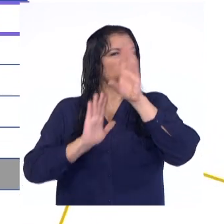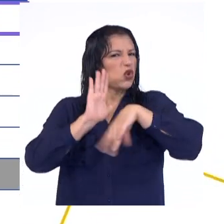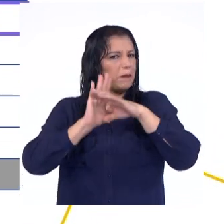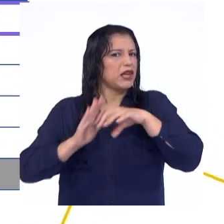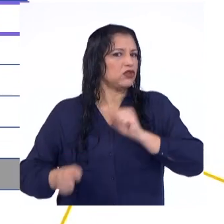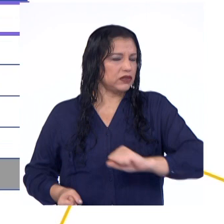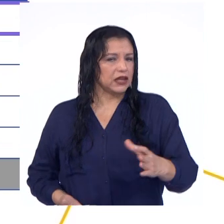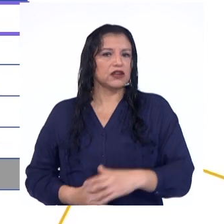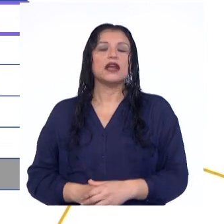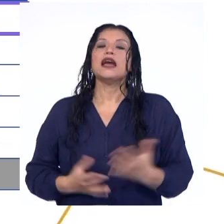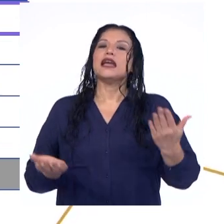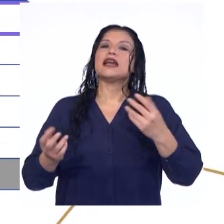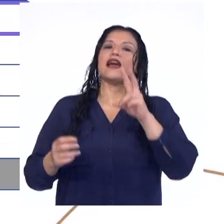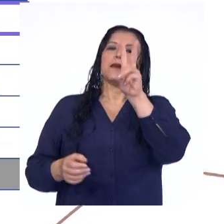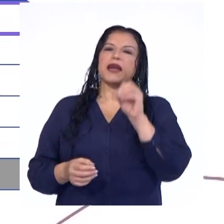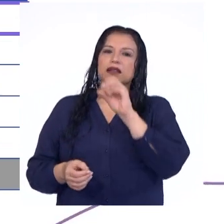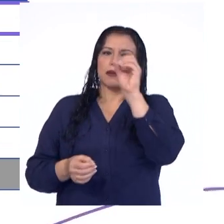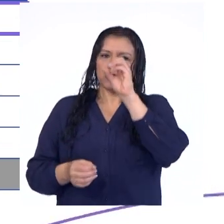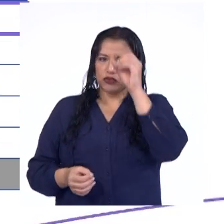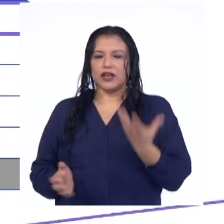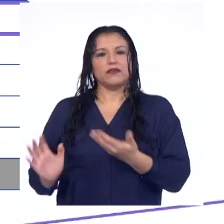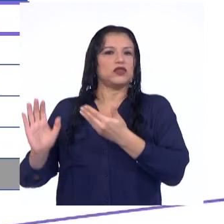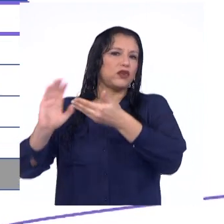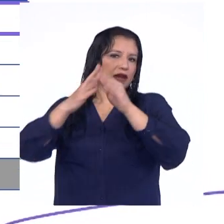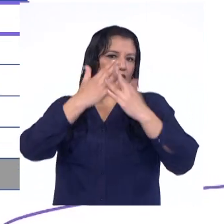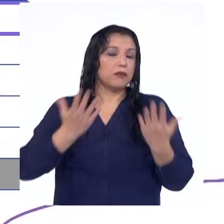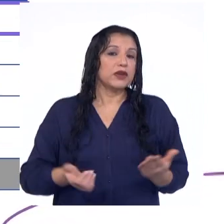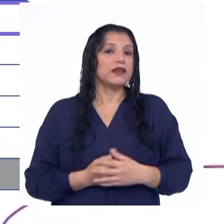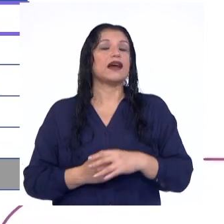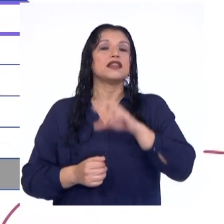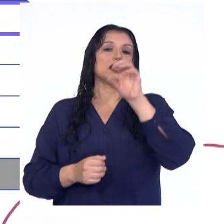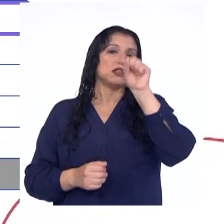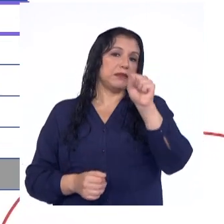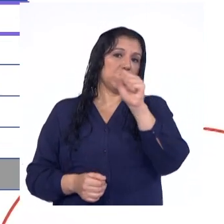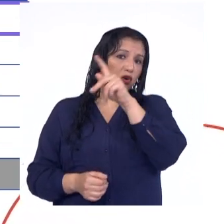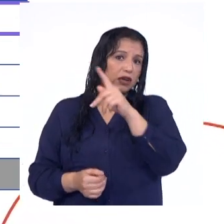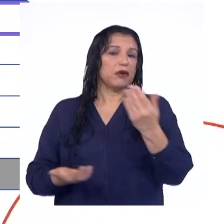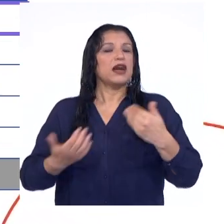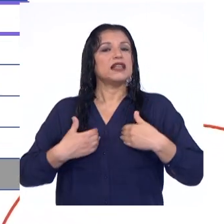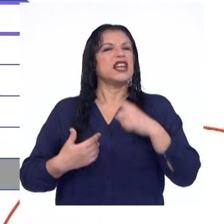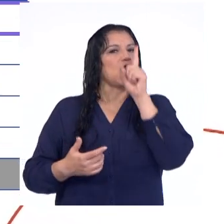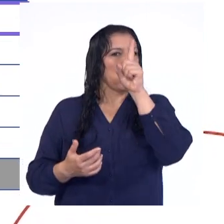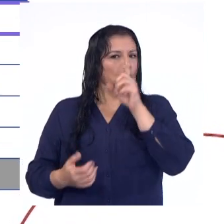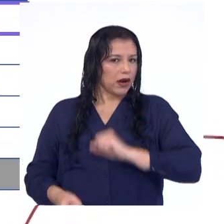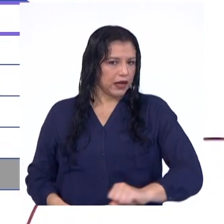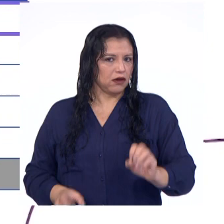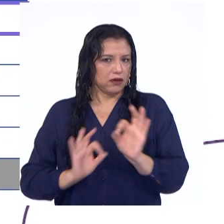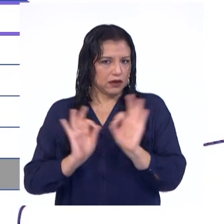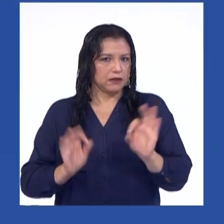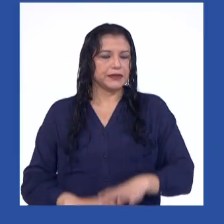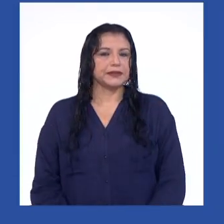menos hijos. Y que el 20% de familias de la comunidad Shipibo con Ivo tienen un solo hijo.